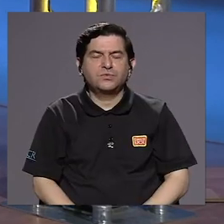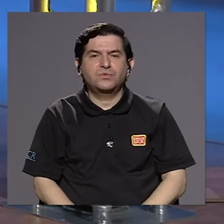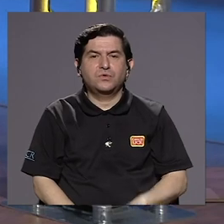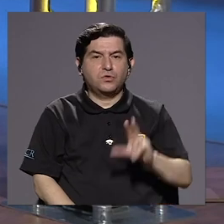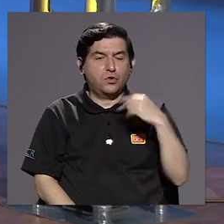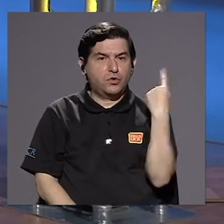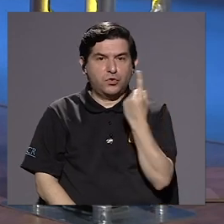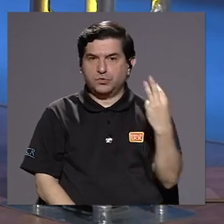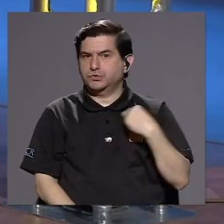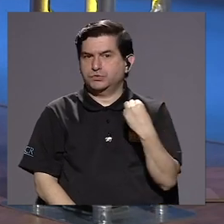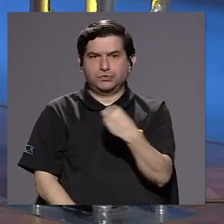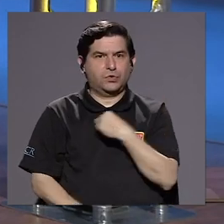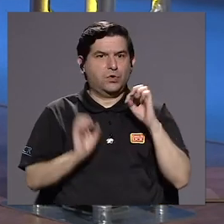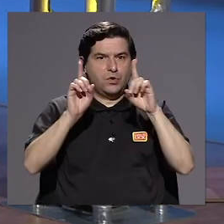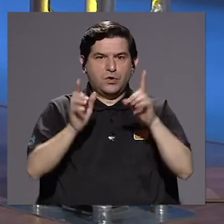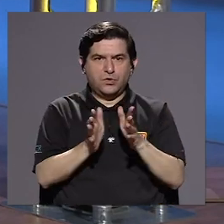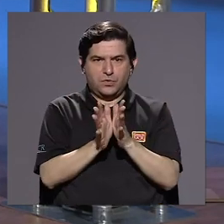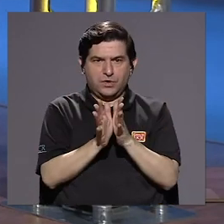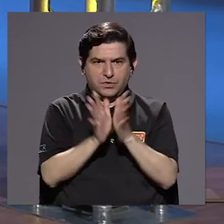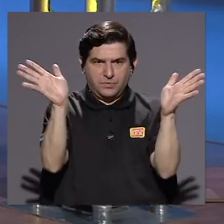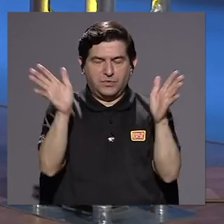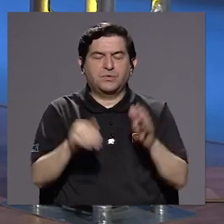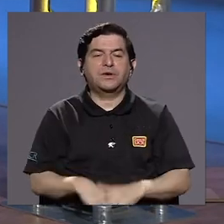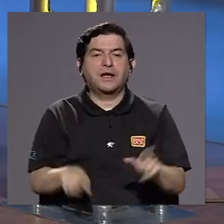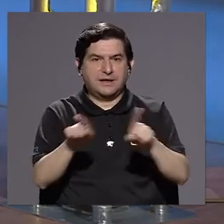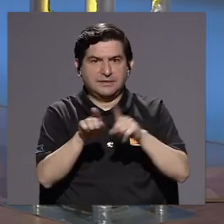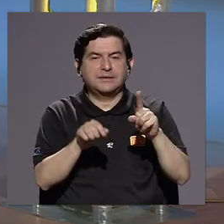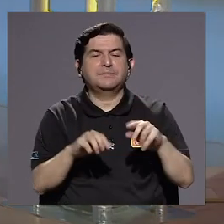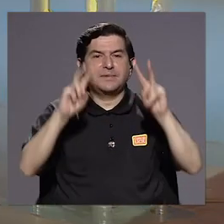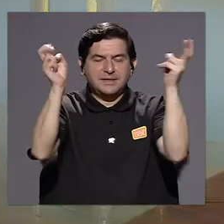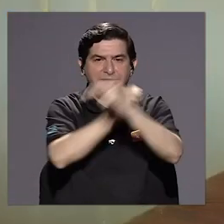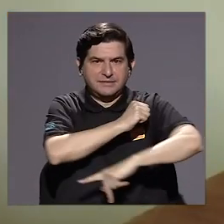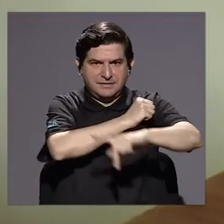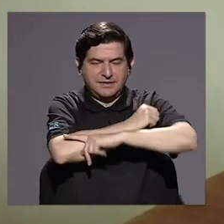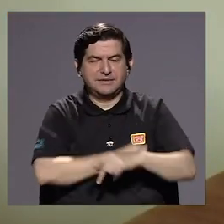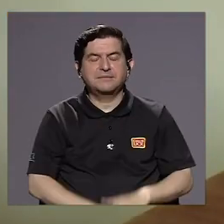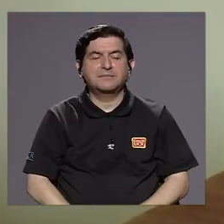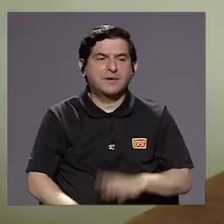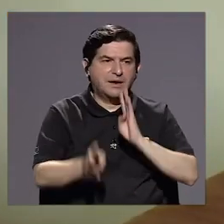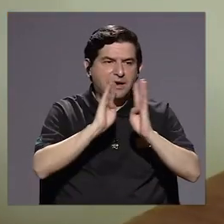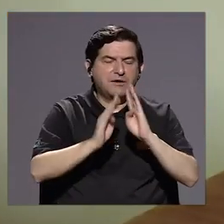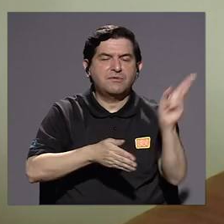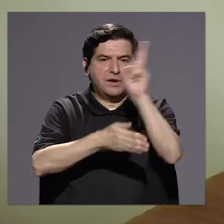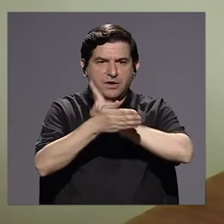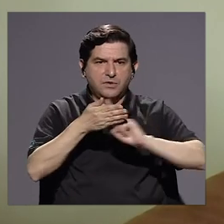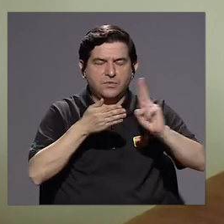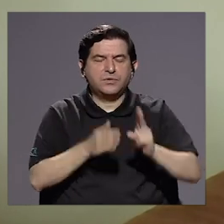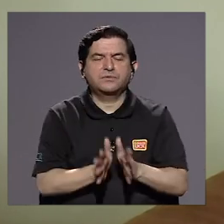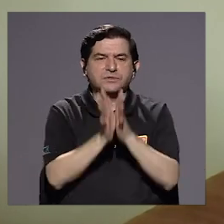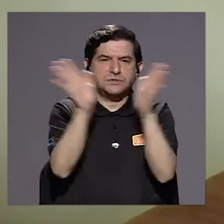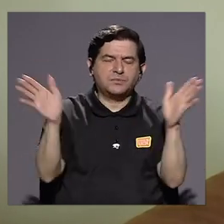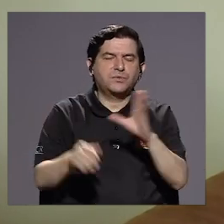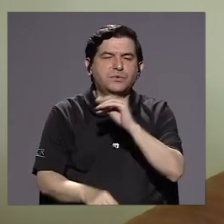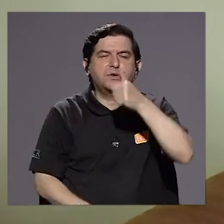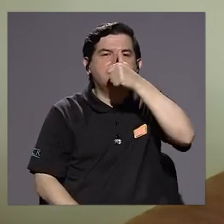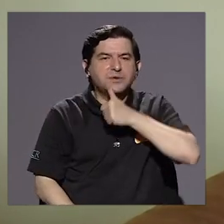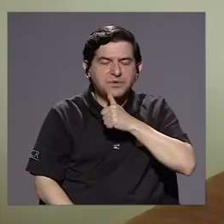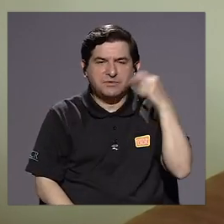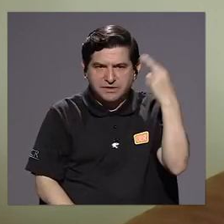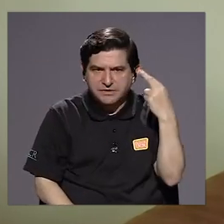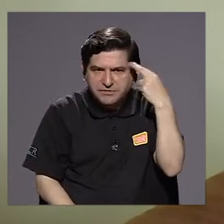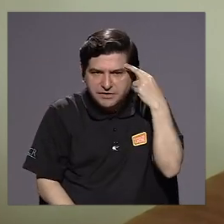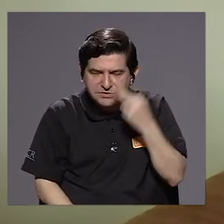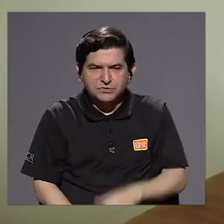Ministerio de Educación Pública, es un tema país y por eso las conversaciones con las universidades públicas y privadas para desarrollar esos